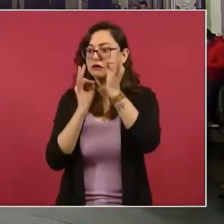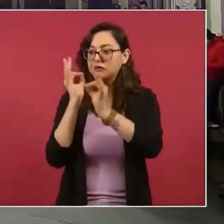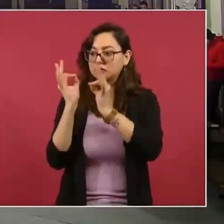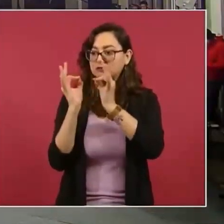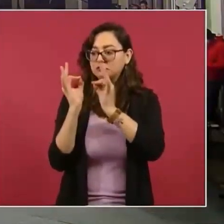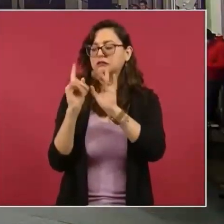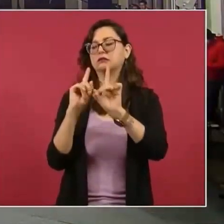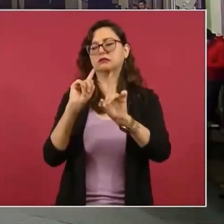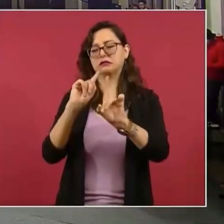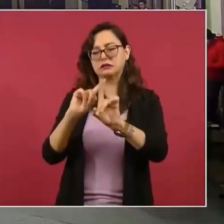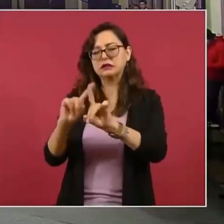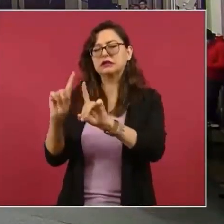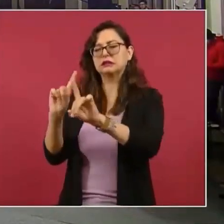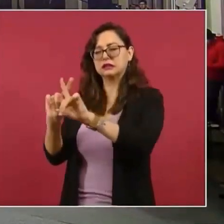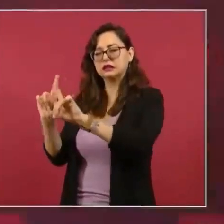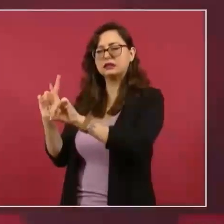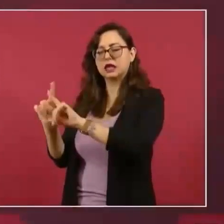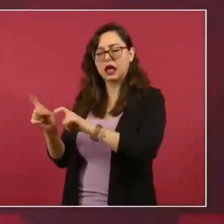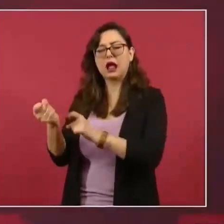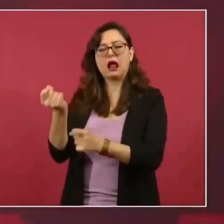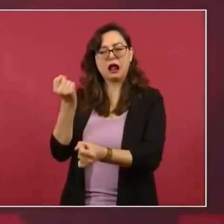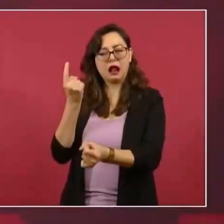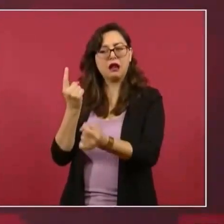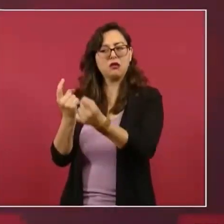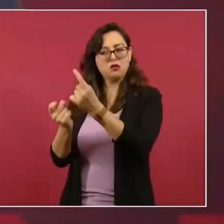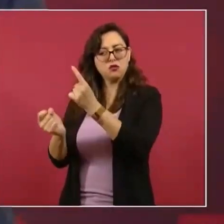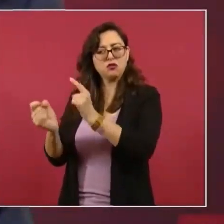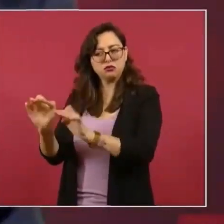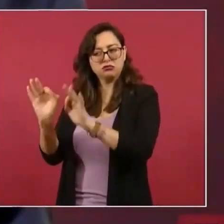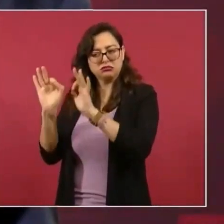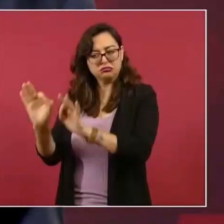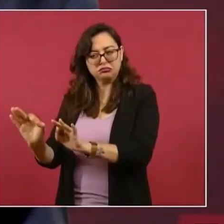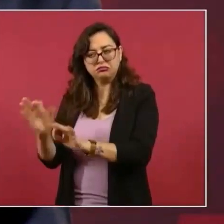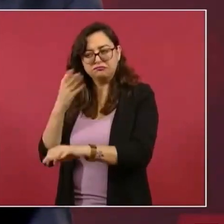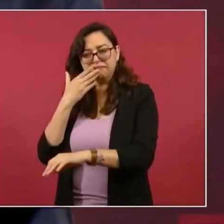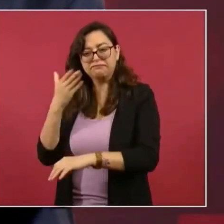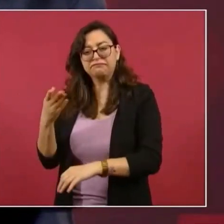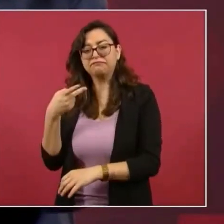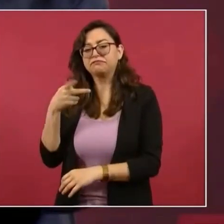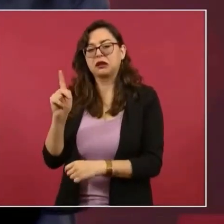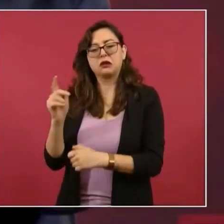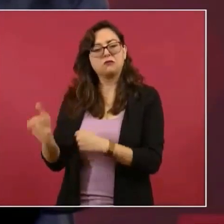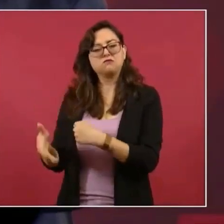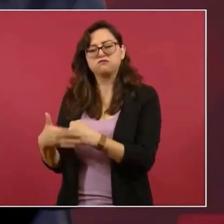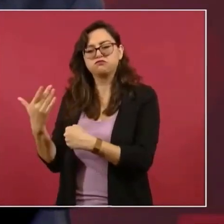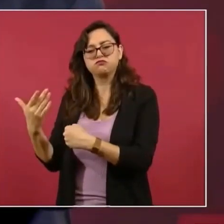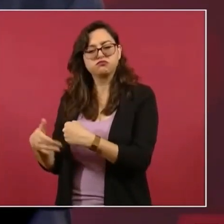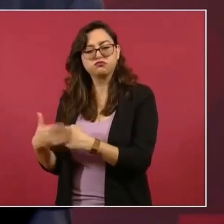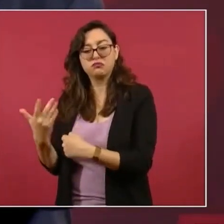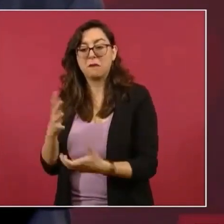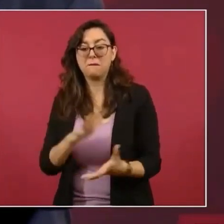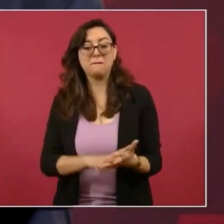honrosas pero no es la regla es la excepción